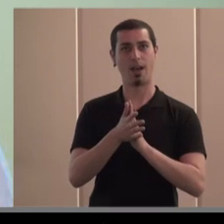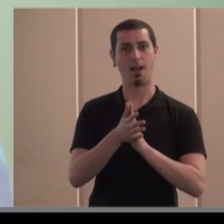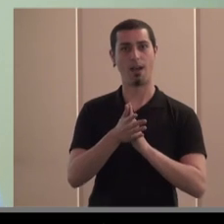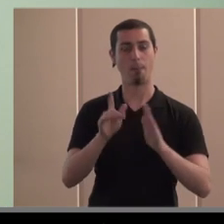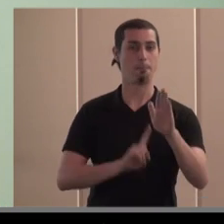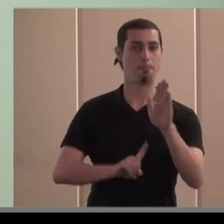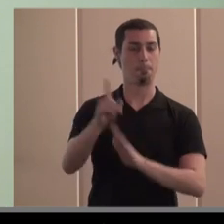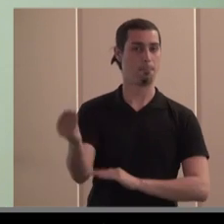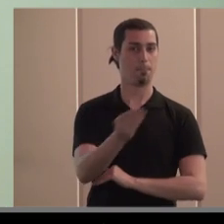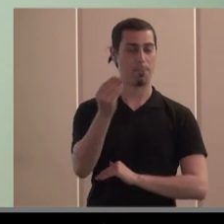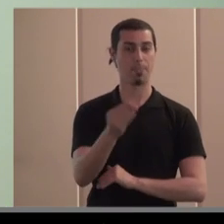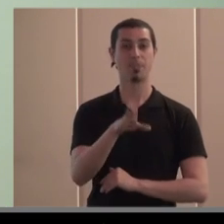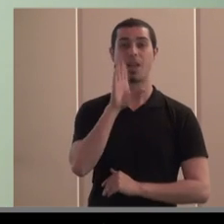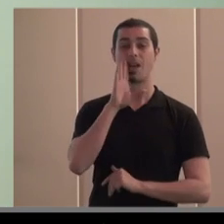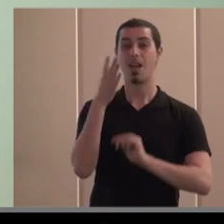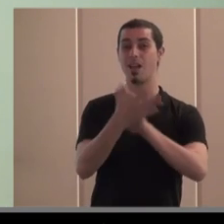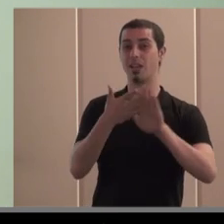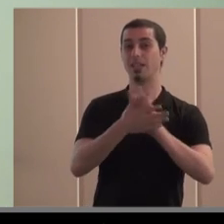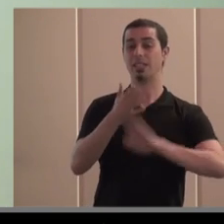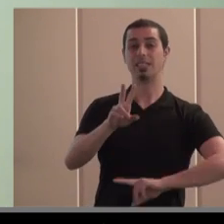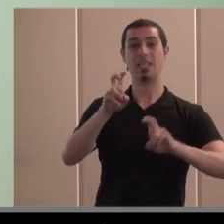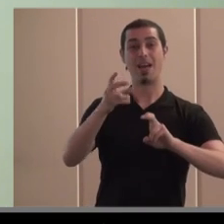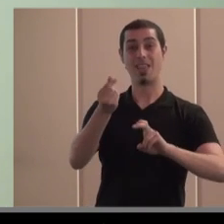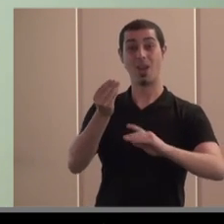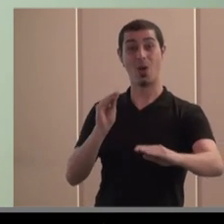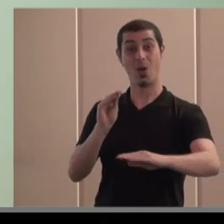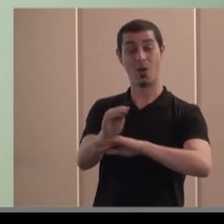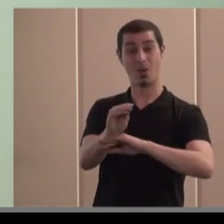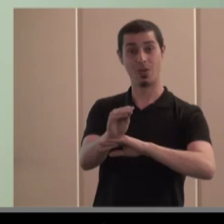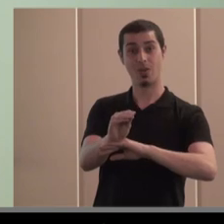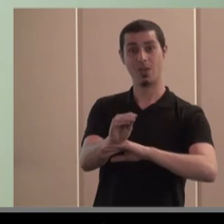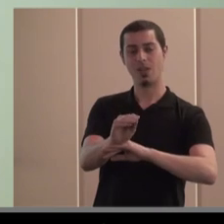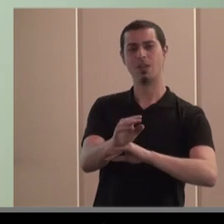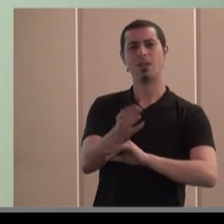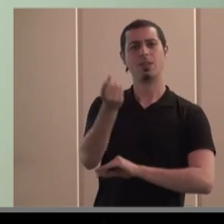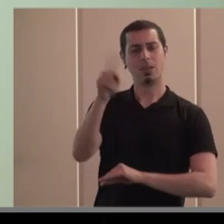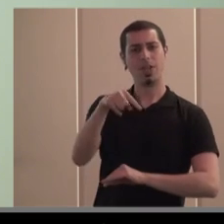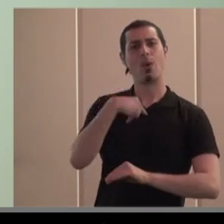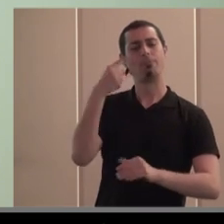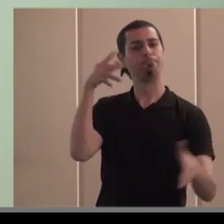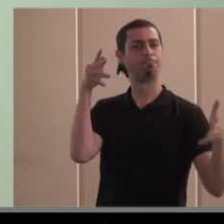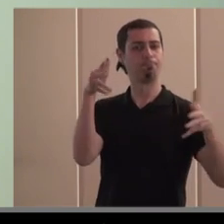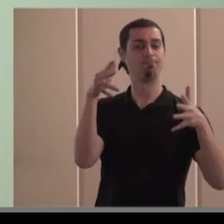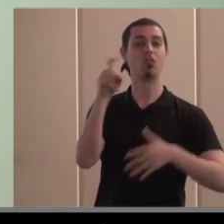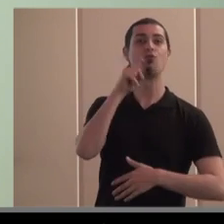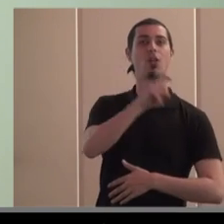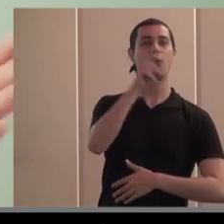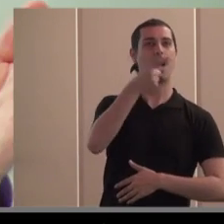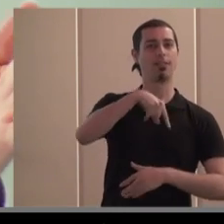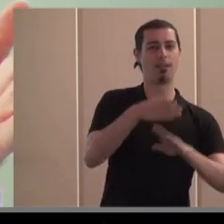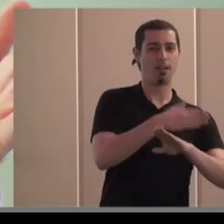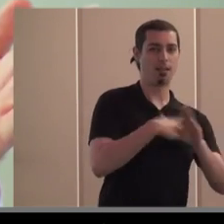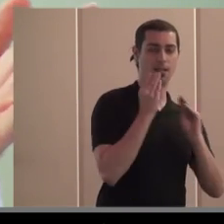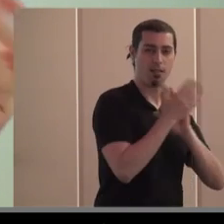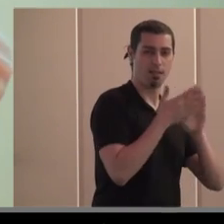crisis en lo que se refiere en lo a las inversiones también es recomendable que las fundaciones planifiquemos la